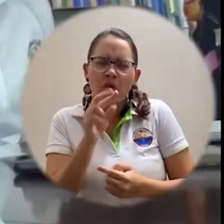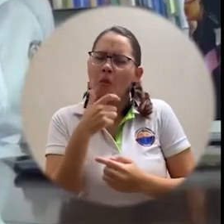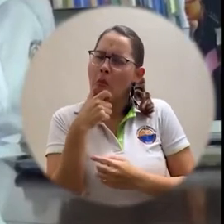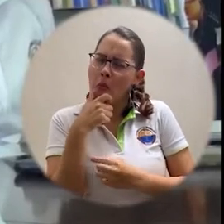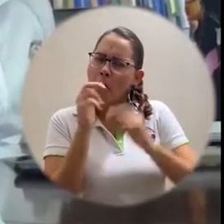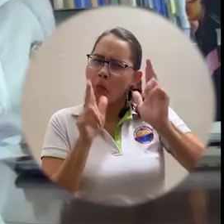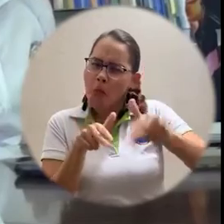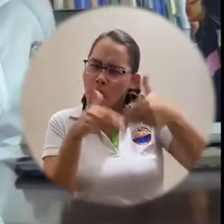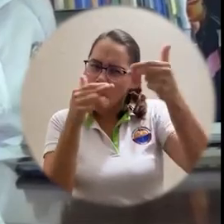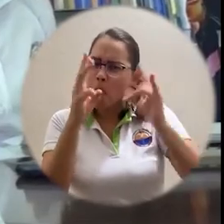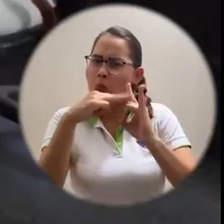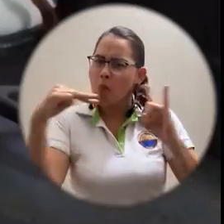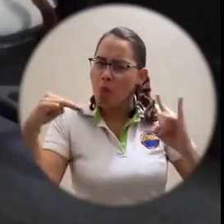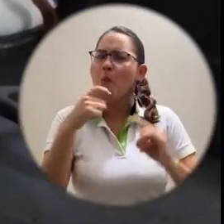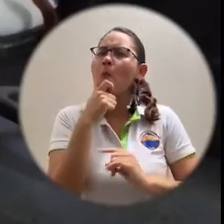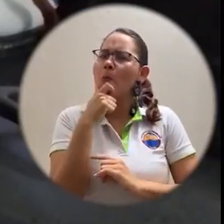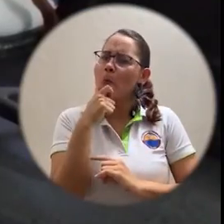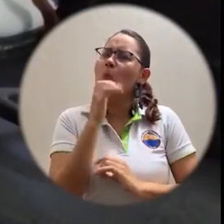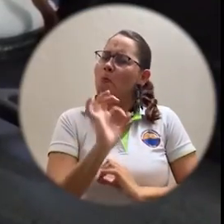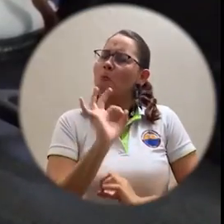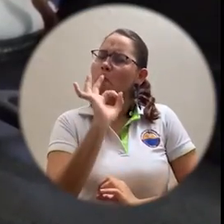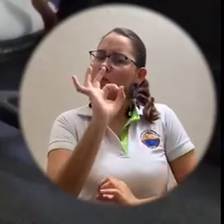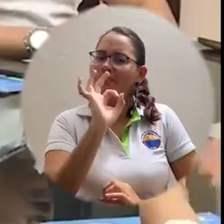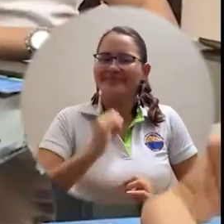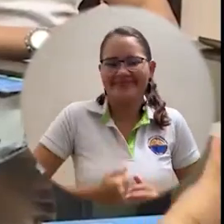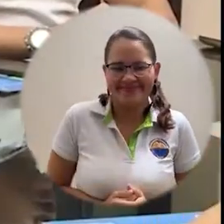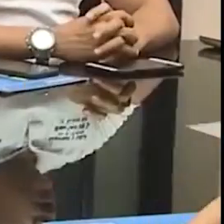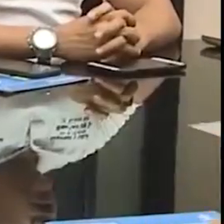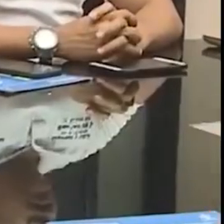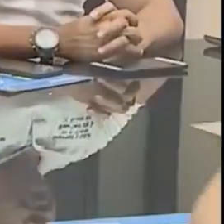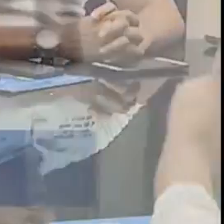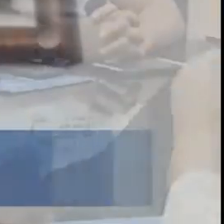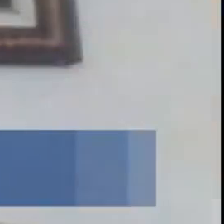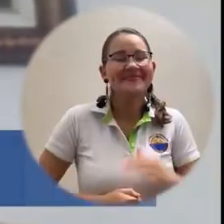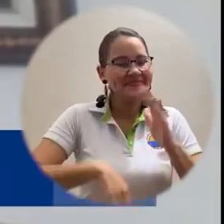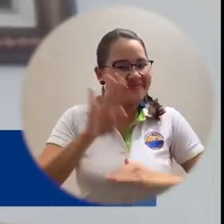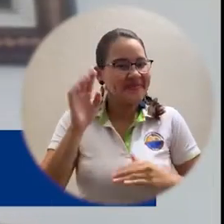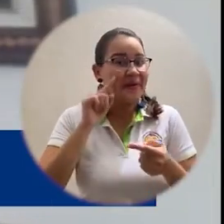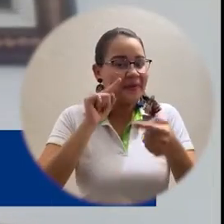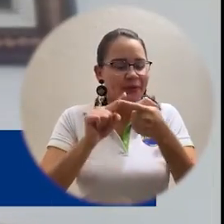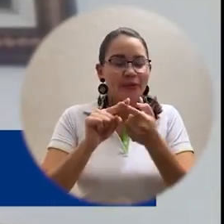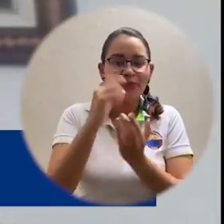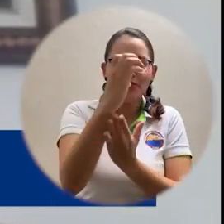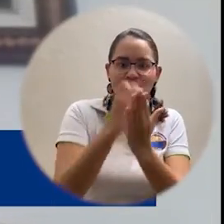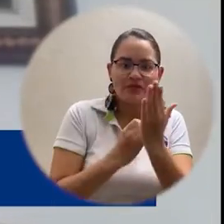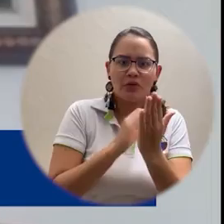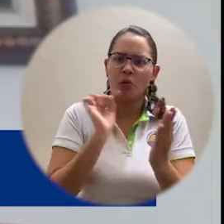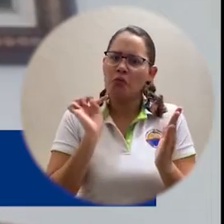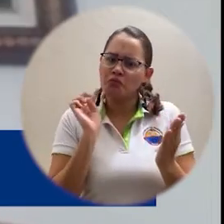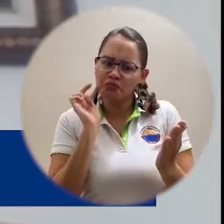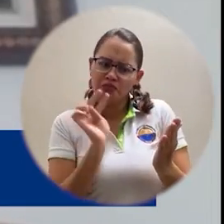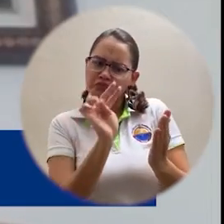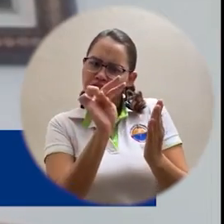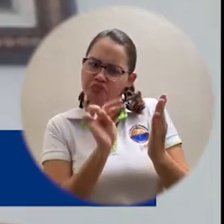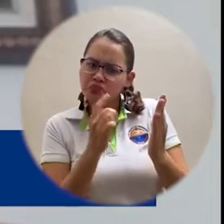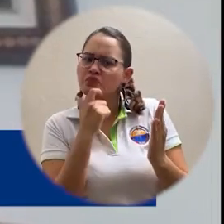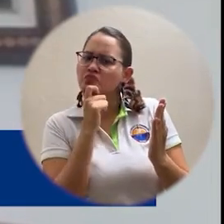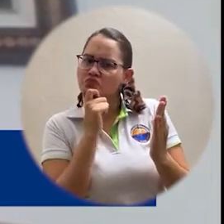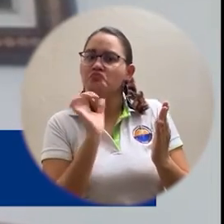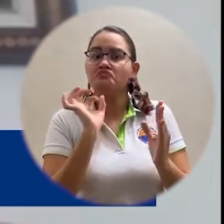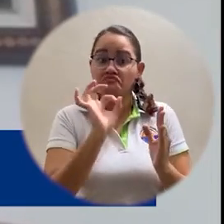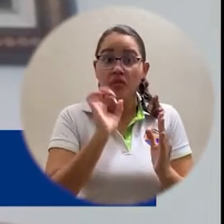auditoría realizada a la Universidad de Magdalena. Son muchas las fortalezas que hemos identificado en el sistema de gestión, en la